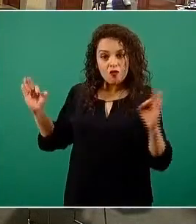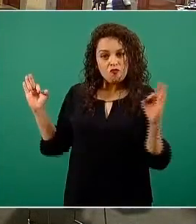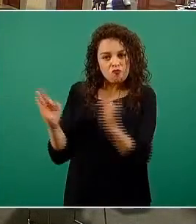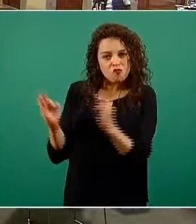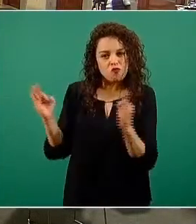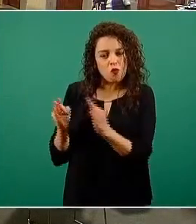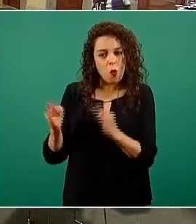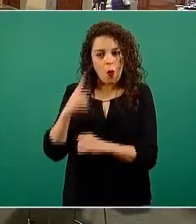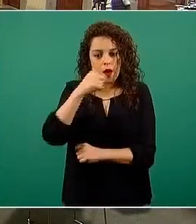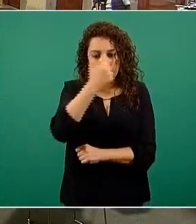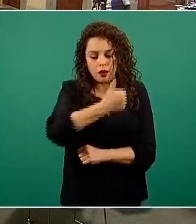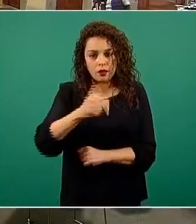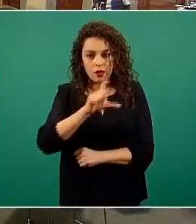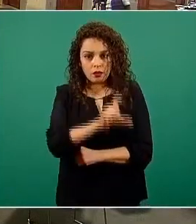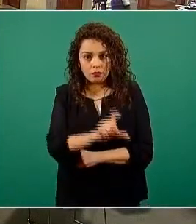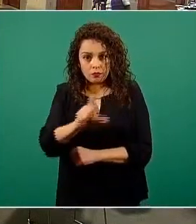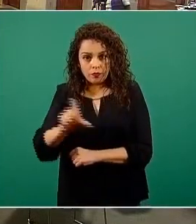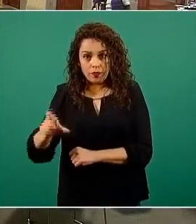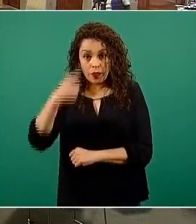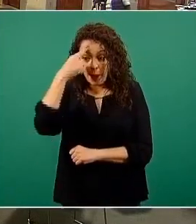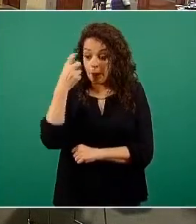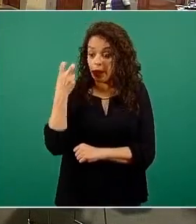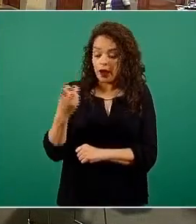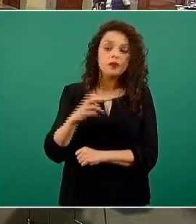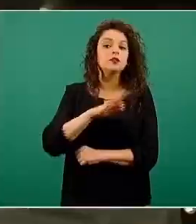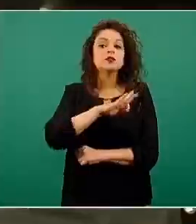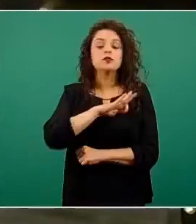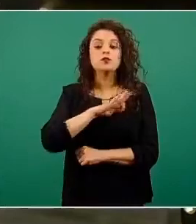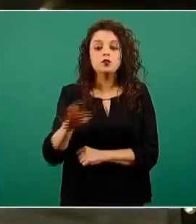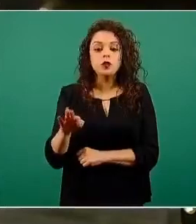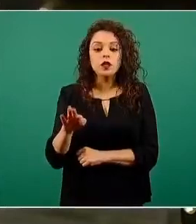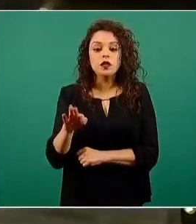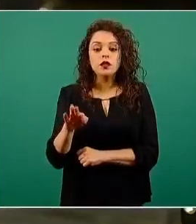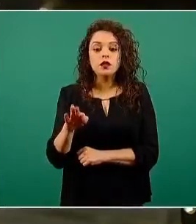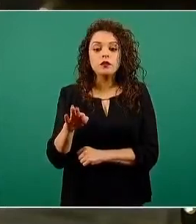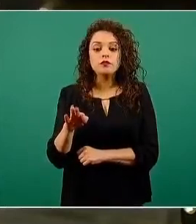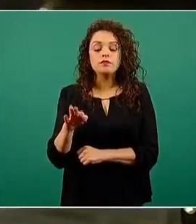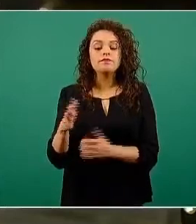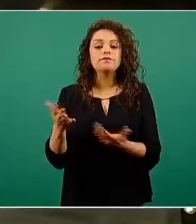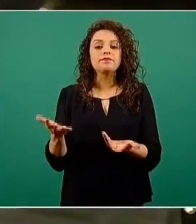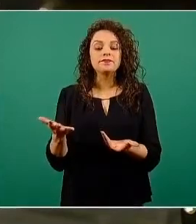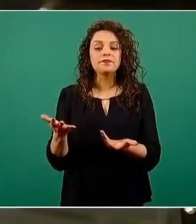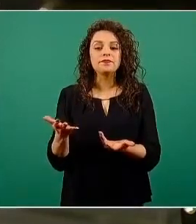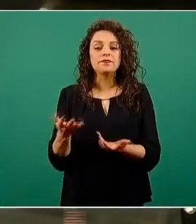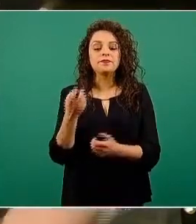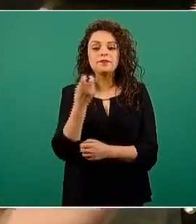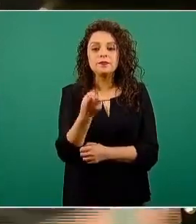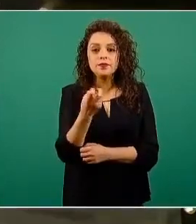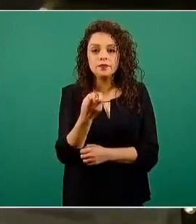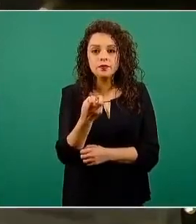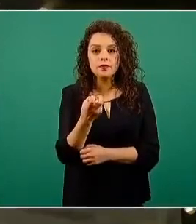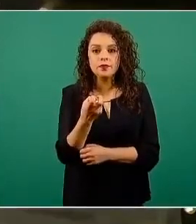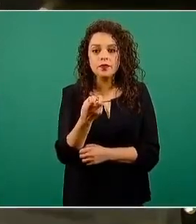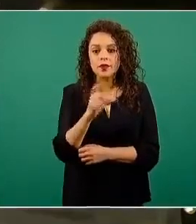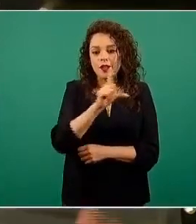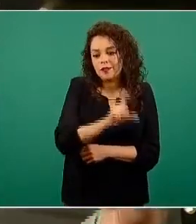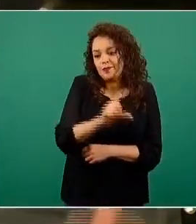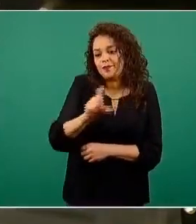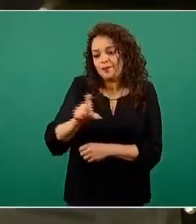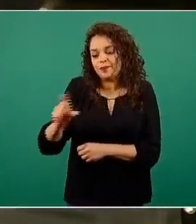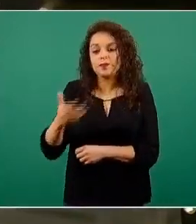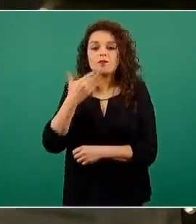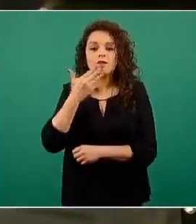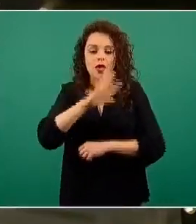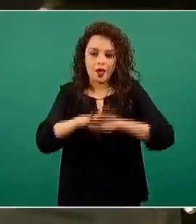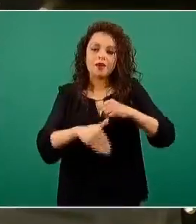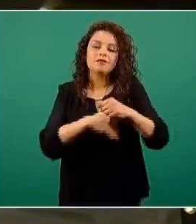biológico para que eso salvaguarde justamente estos biológicos, valga la redundancia